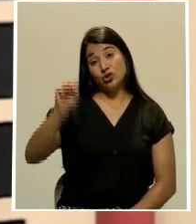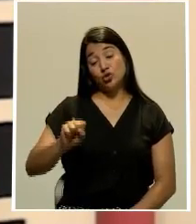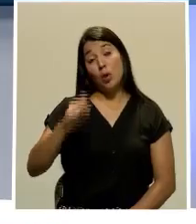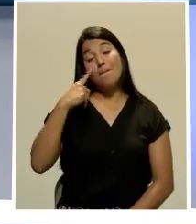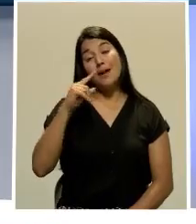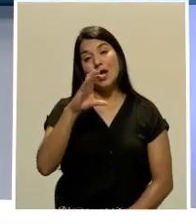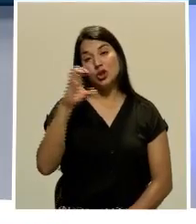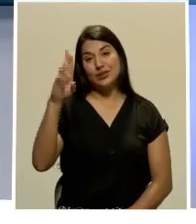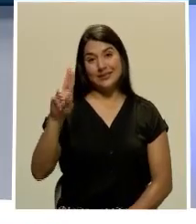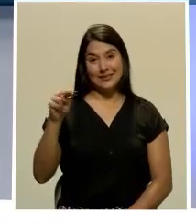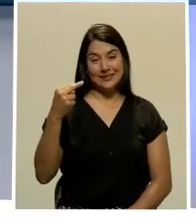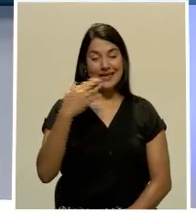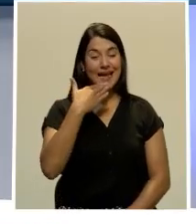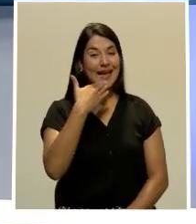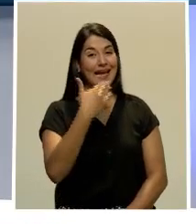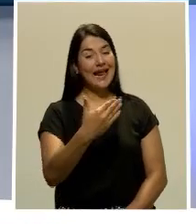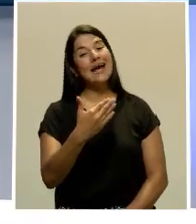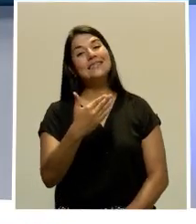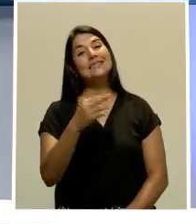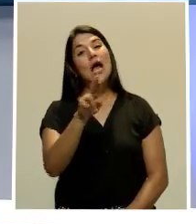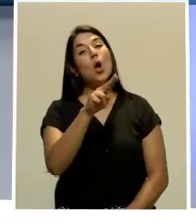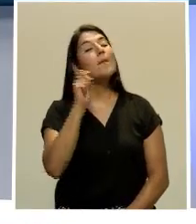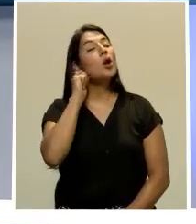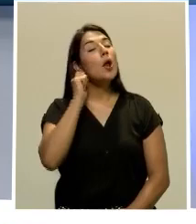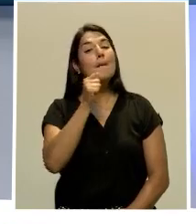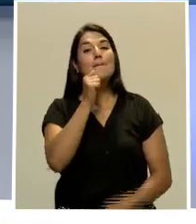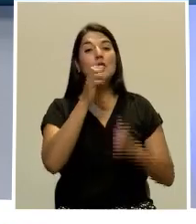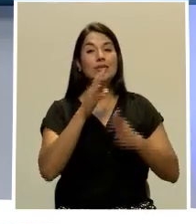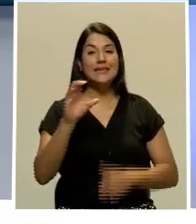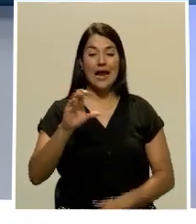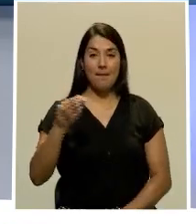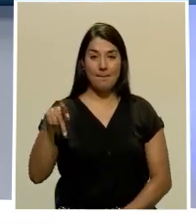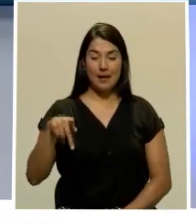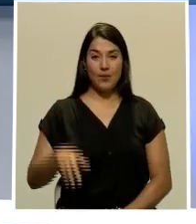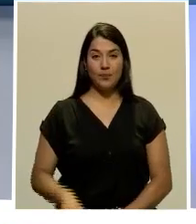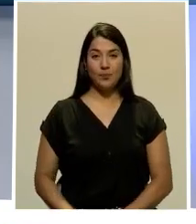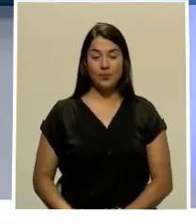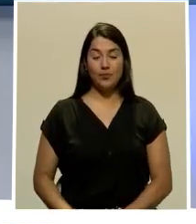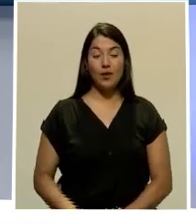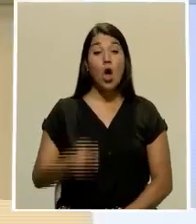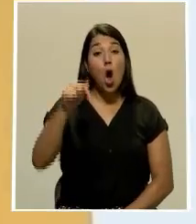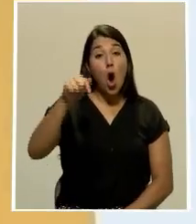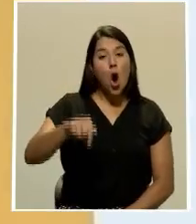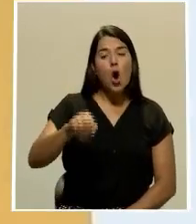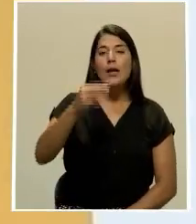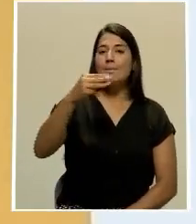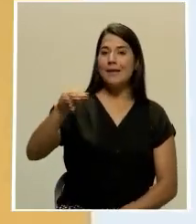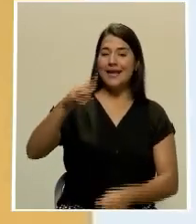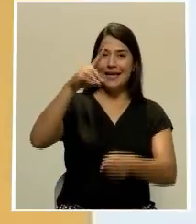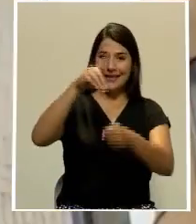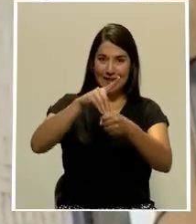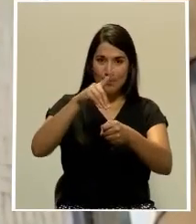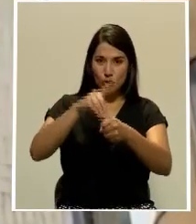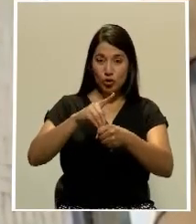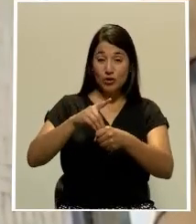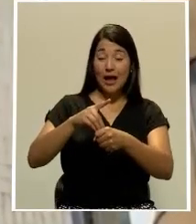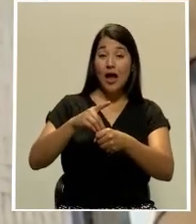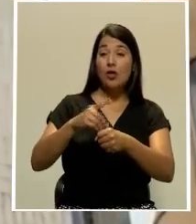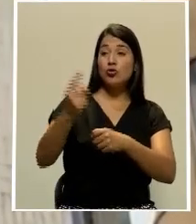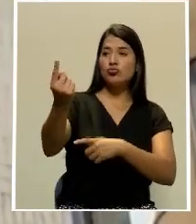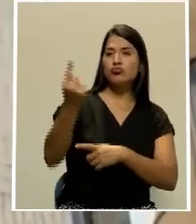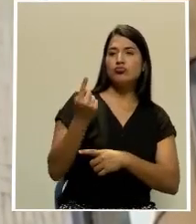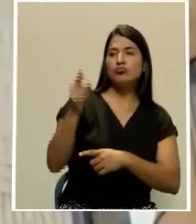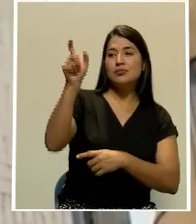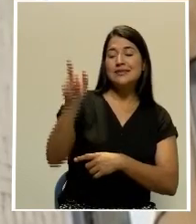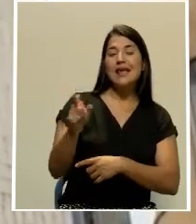Noticias. Muchas gracias a la colega Carmen Picado. Este miércoles los diputados recibieron al director actuarial de